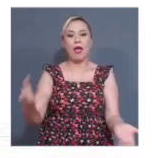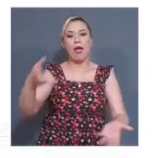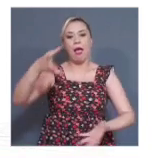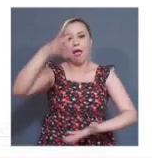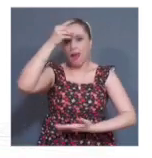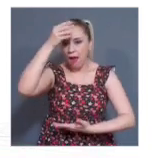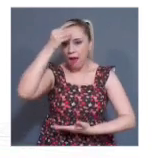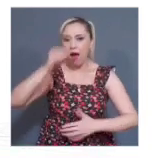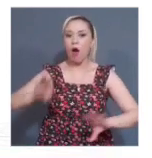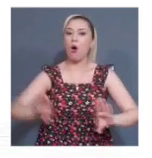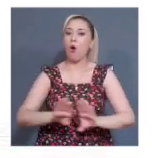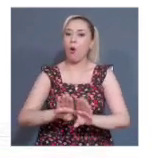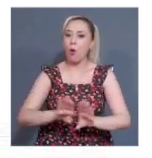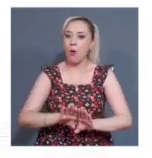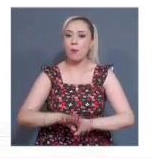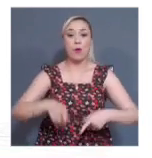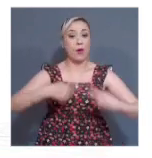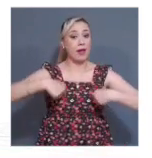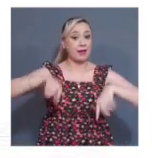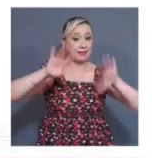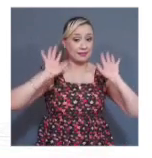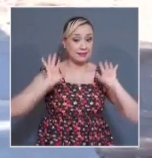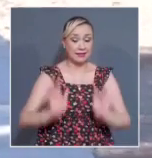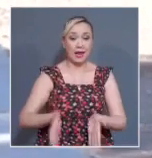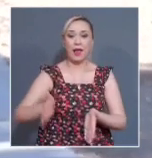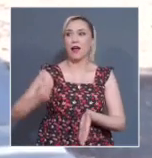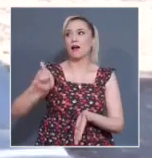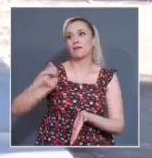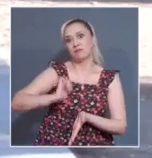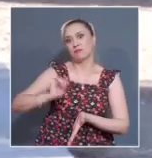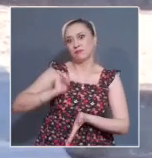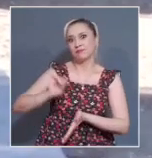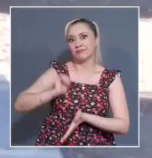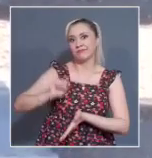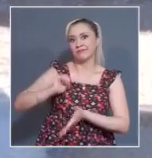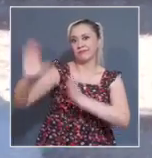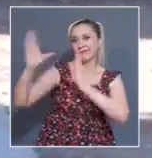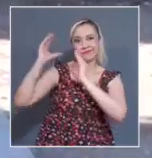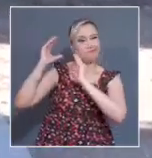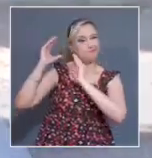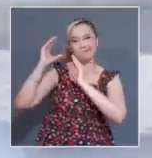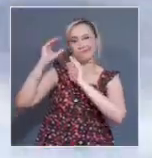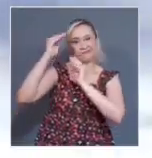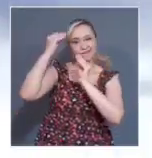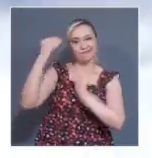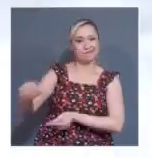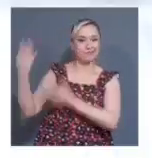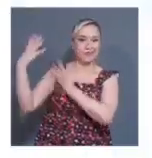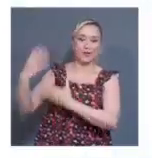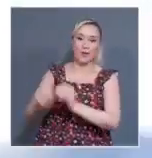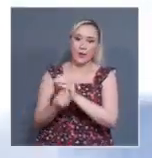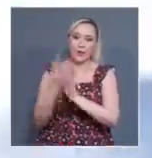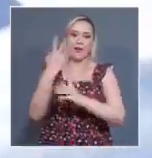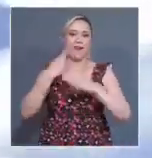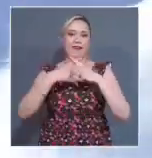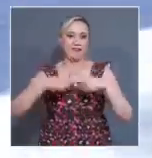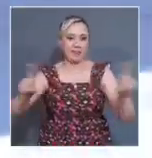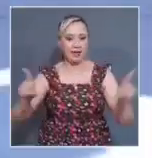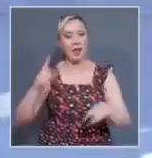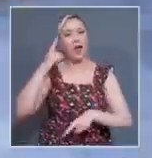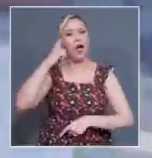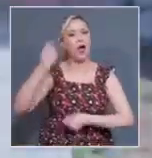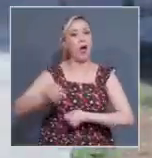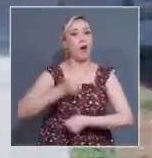a los que ya nos educamos en la vieja escuela, pues reeducarnos, ¿no? Los participantes destacaron esta oportunidad histórica